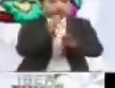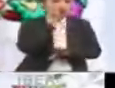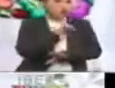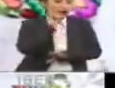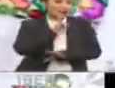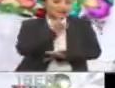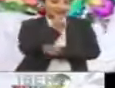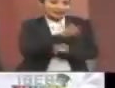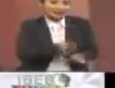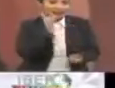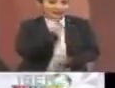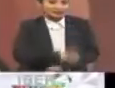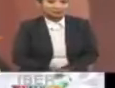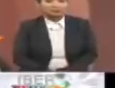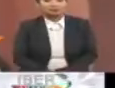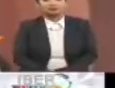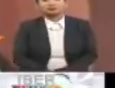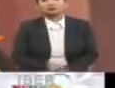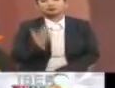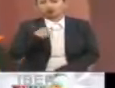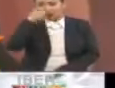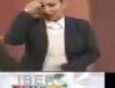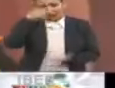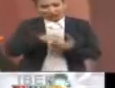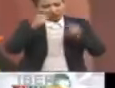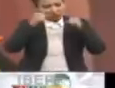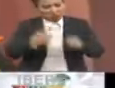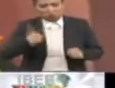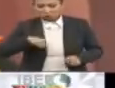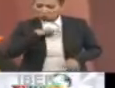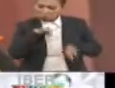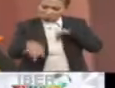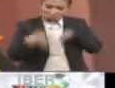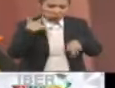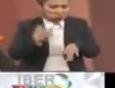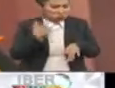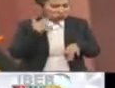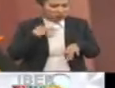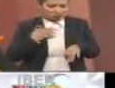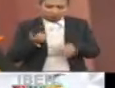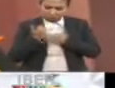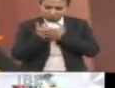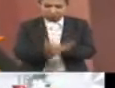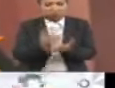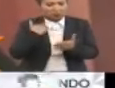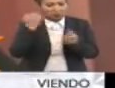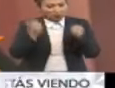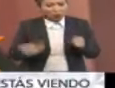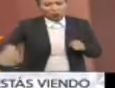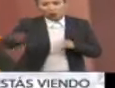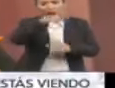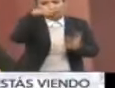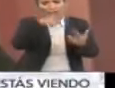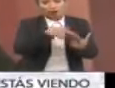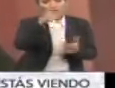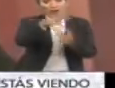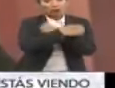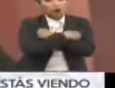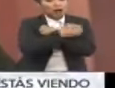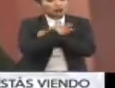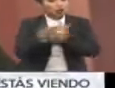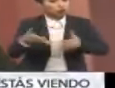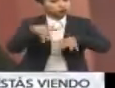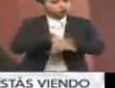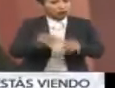mujeres y niñas. Estamos convencidos que con nuestros esfuerzos trabajaremos a favor de garantizar en la región una educación